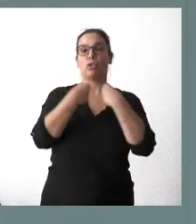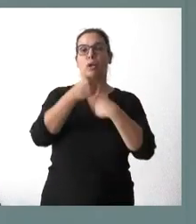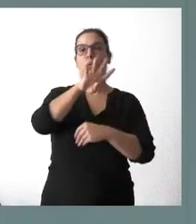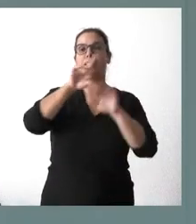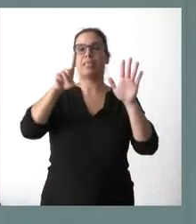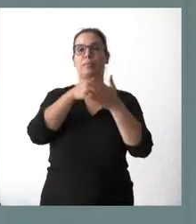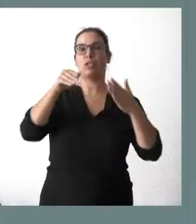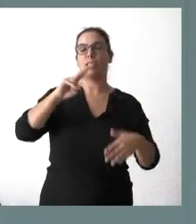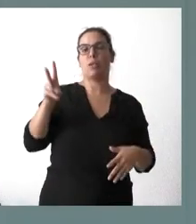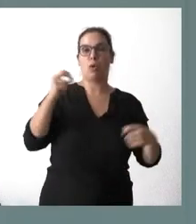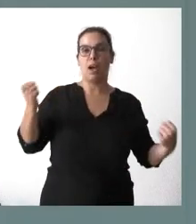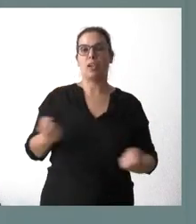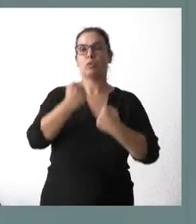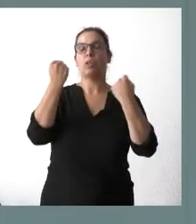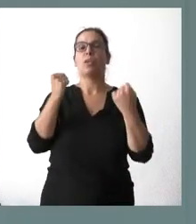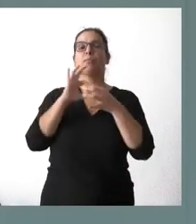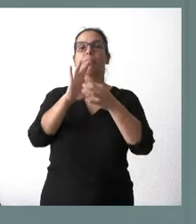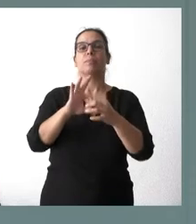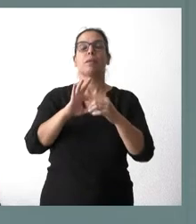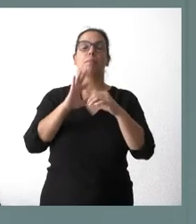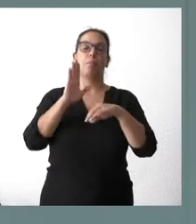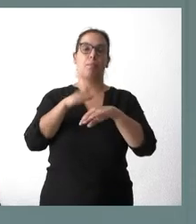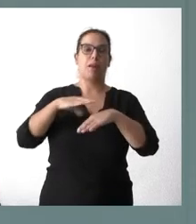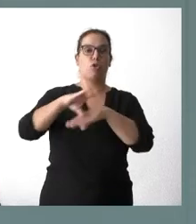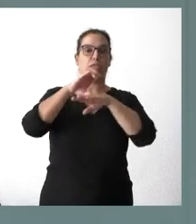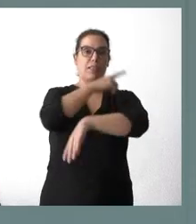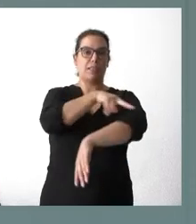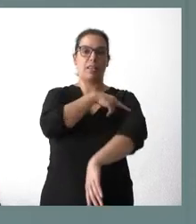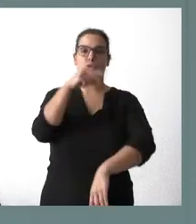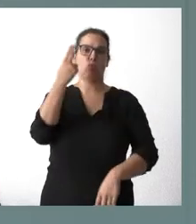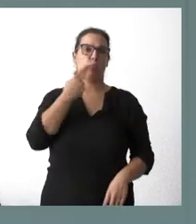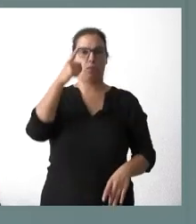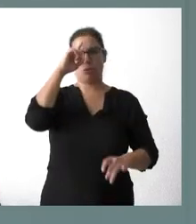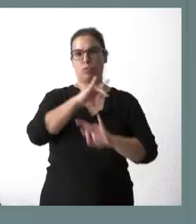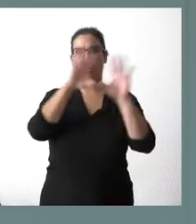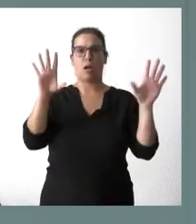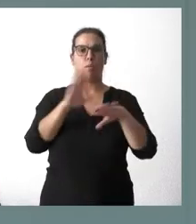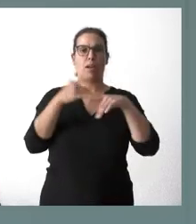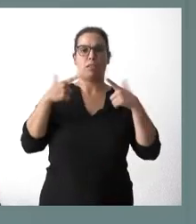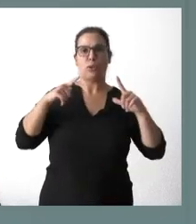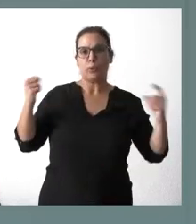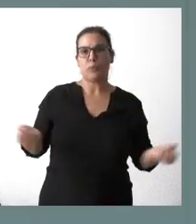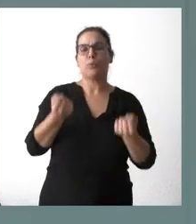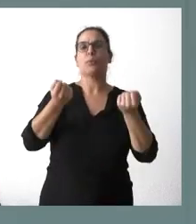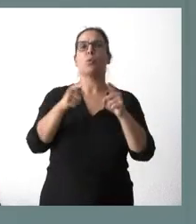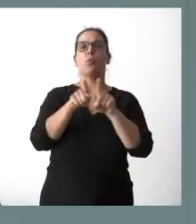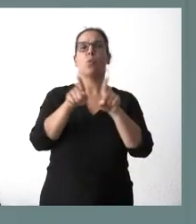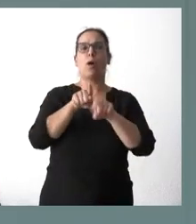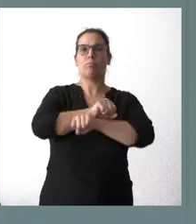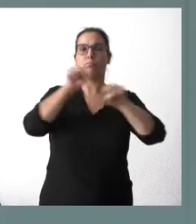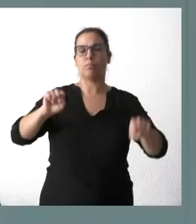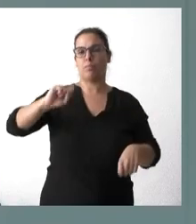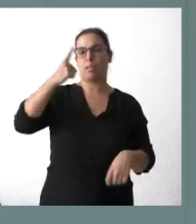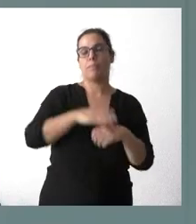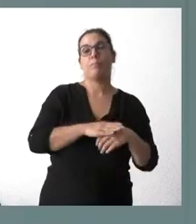de euros las actuaciones, en este caso, de la Consejería de Sanidad. Un compromiso muy claro con el sector y con fortalecer la iniciativa en este ámbito. La